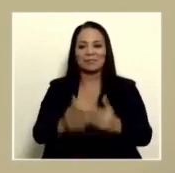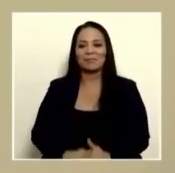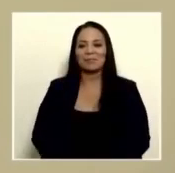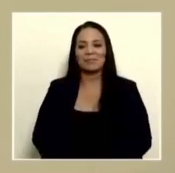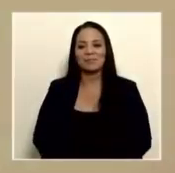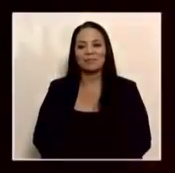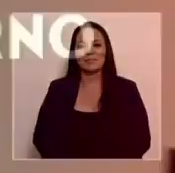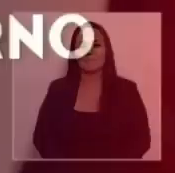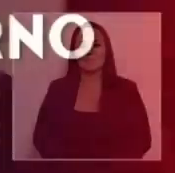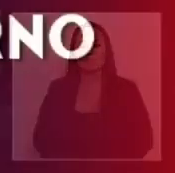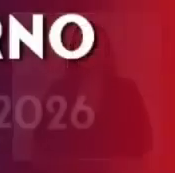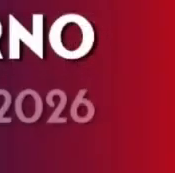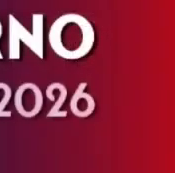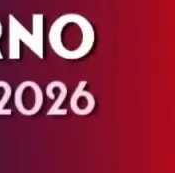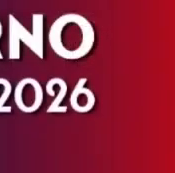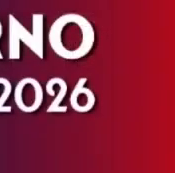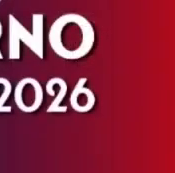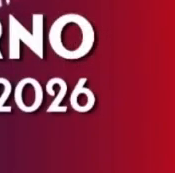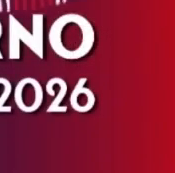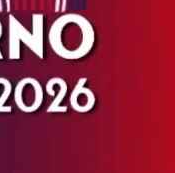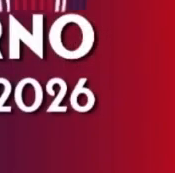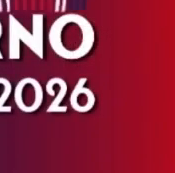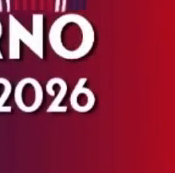y a todas